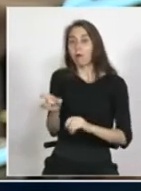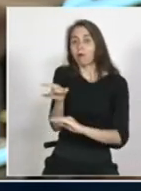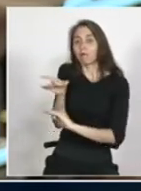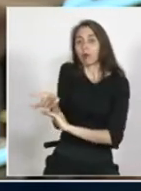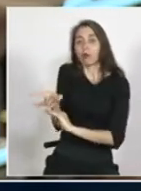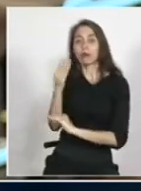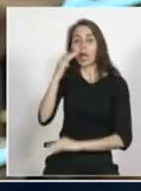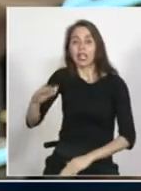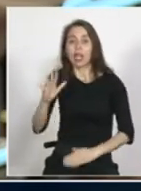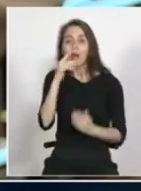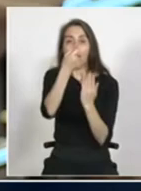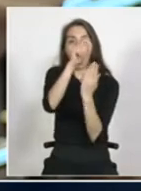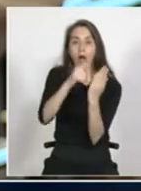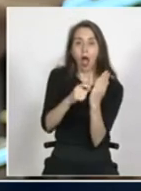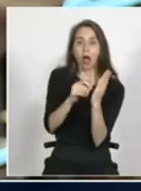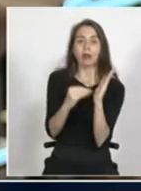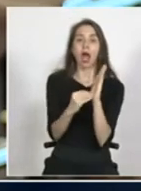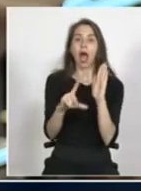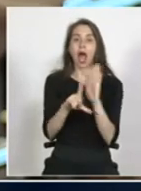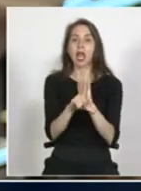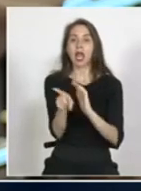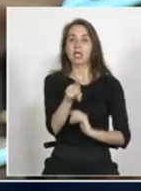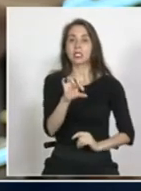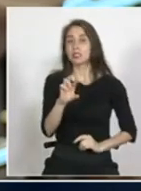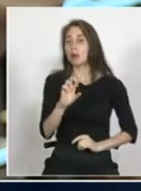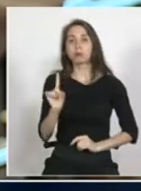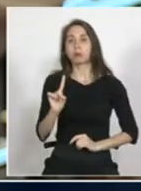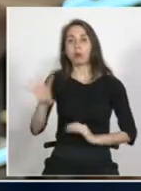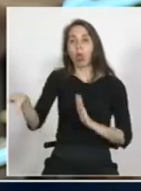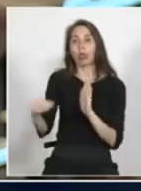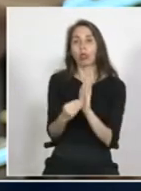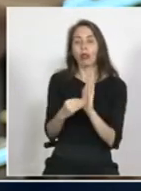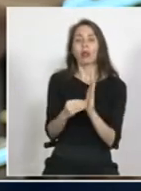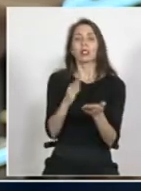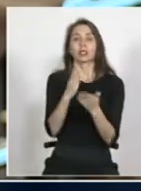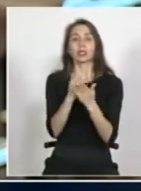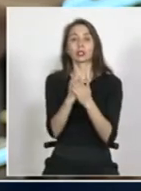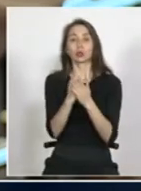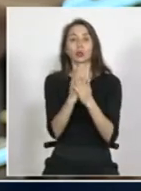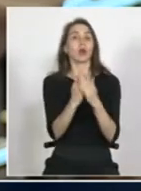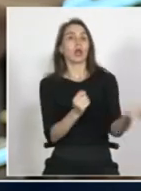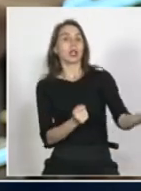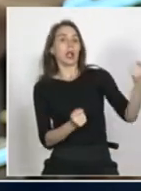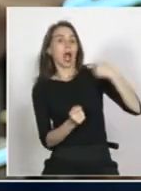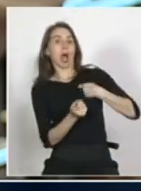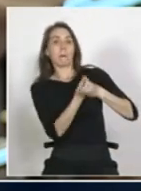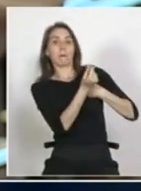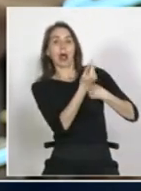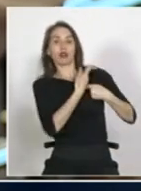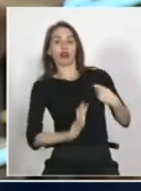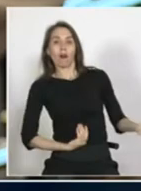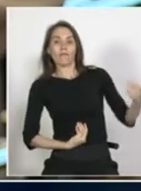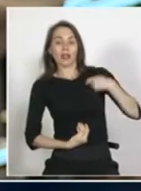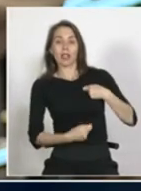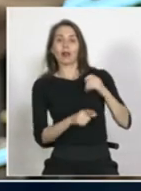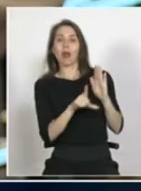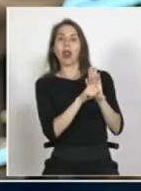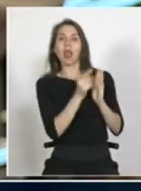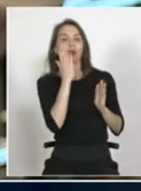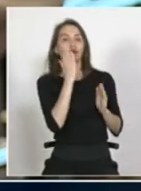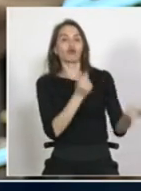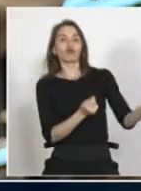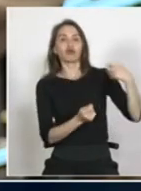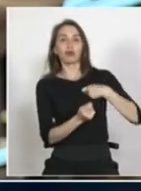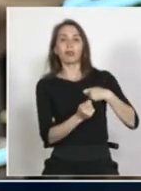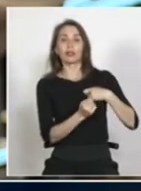niño no es calificado, por ejemplo, en la ley CEP. Algo tan simple. El establecimiento no recibe este voucher extra por la ley de subvención escolar preferencial.